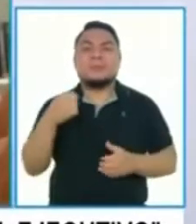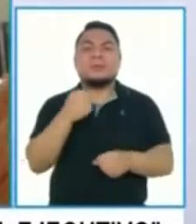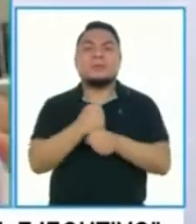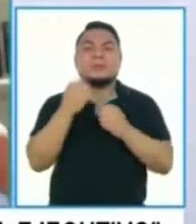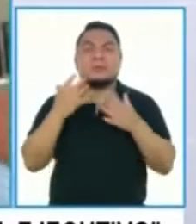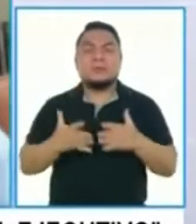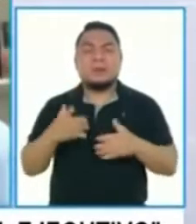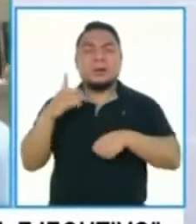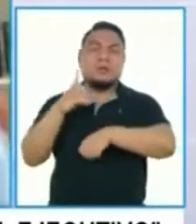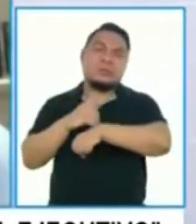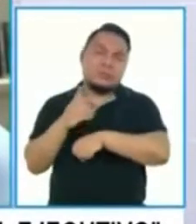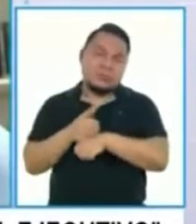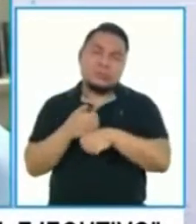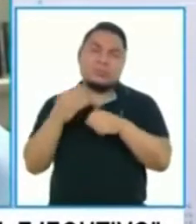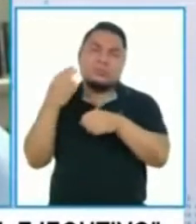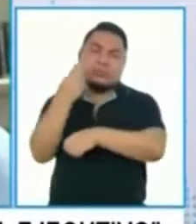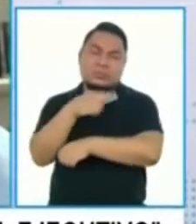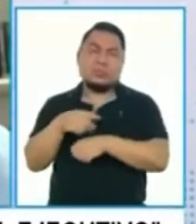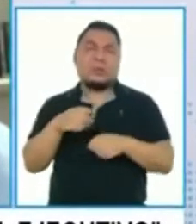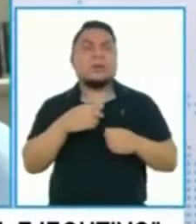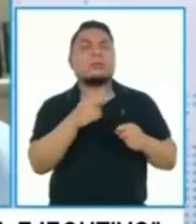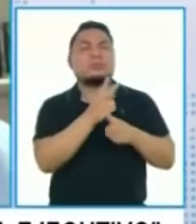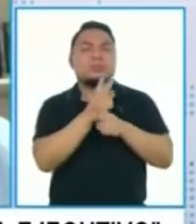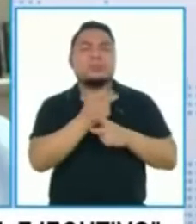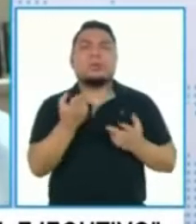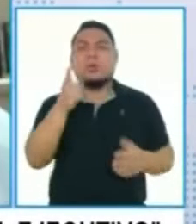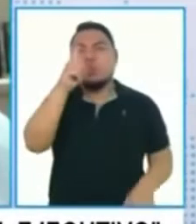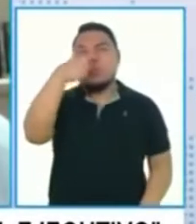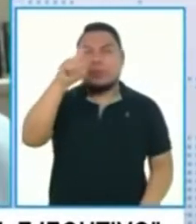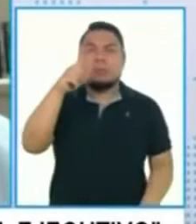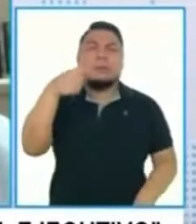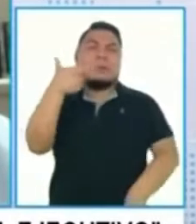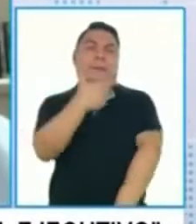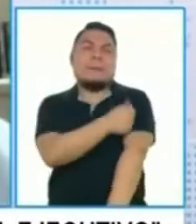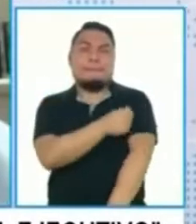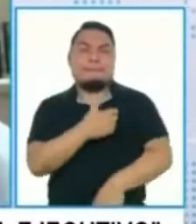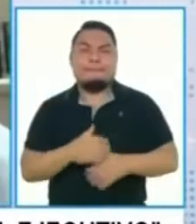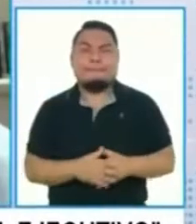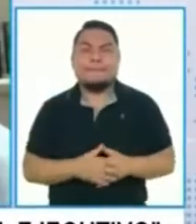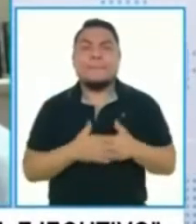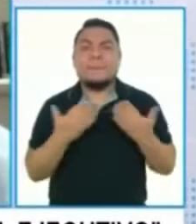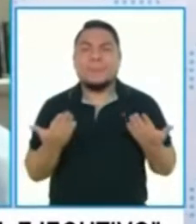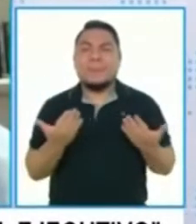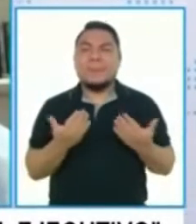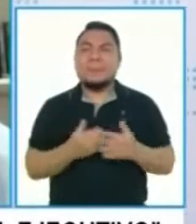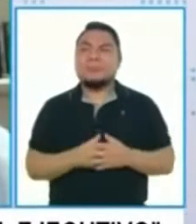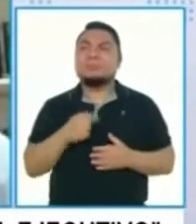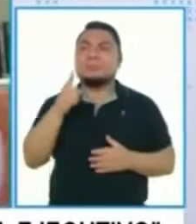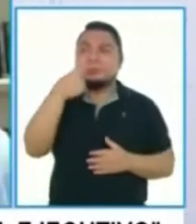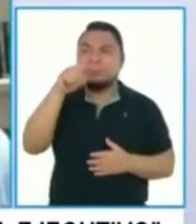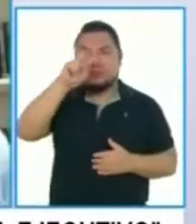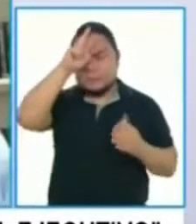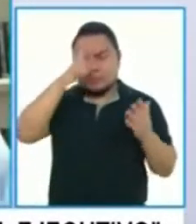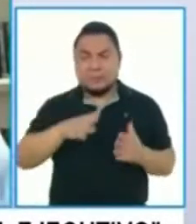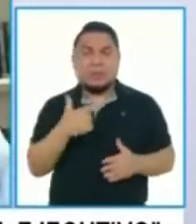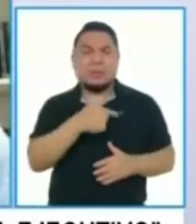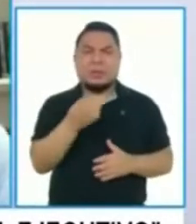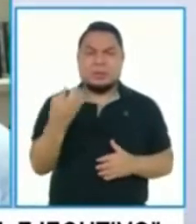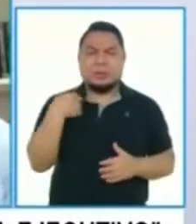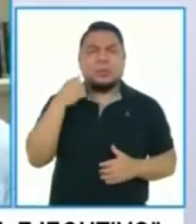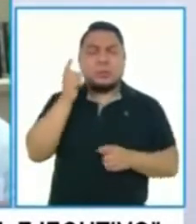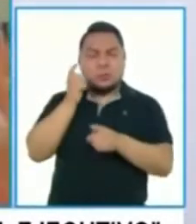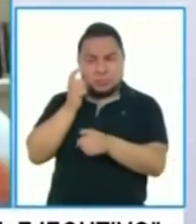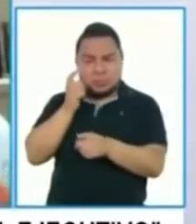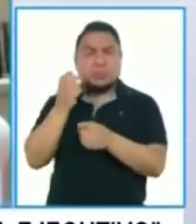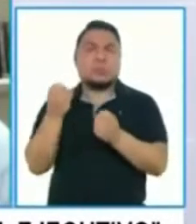trabajadores sanitarios y también de seguridad, con un millón, casi un millón de vacunas que iban a... Un millón de peruanos iban a vacunar con